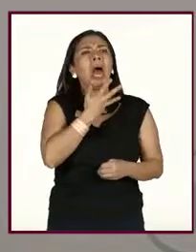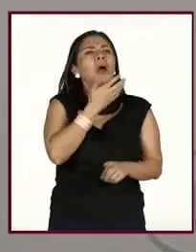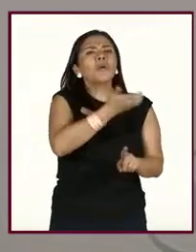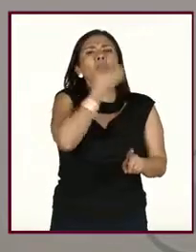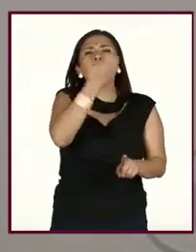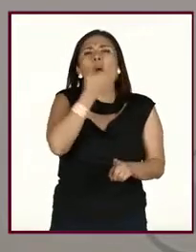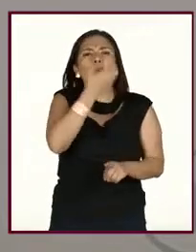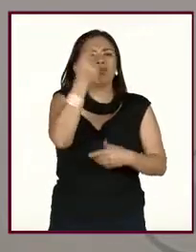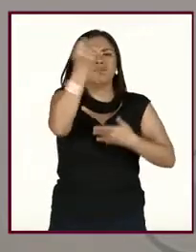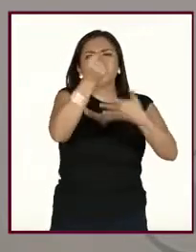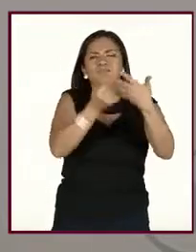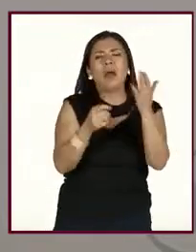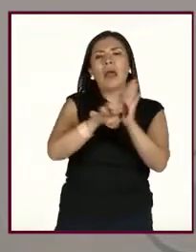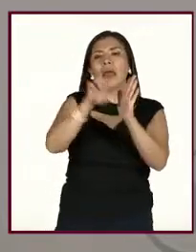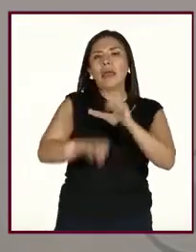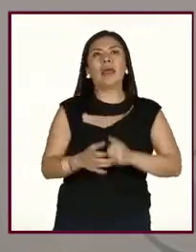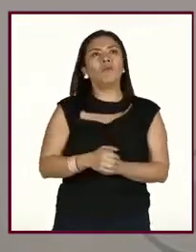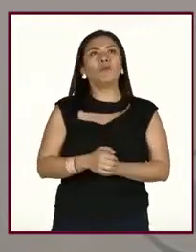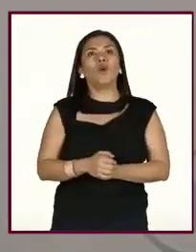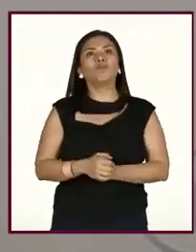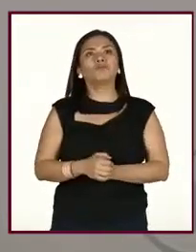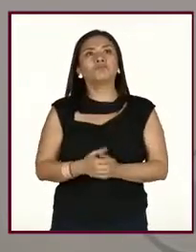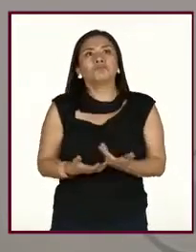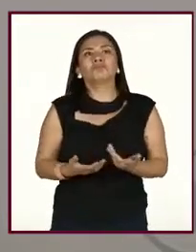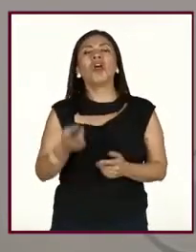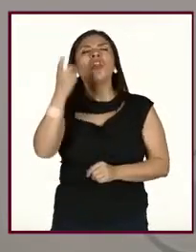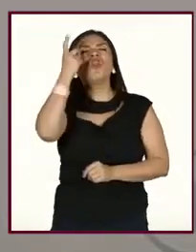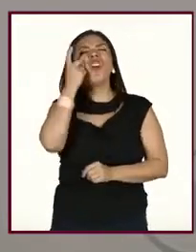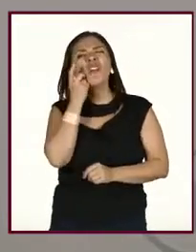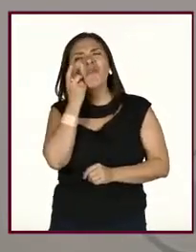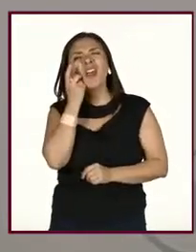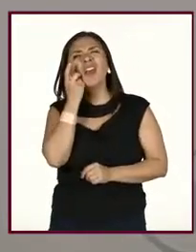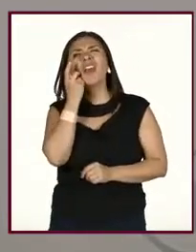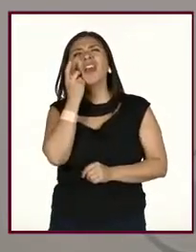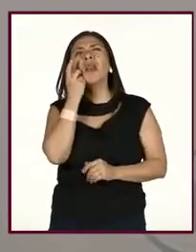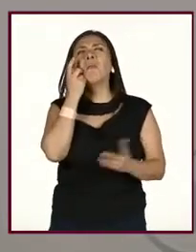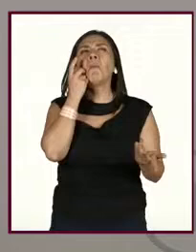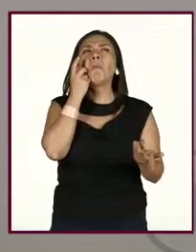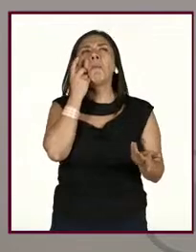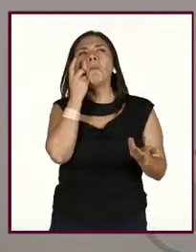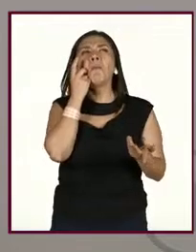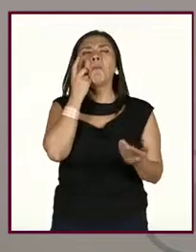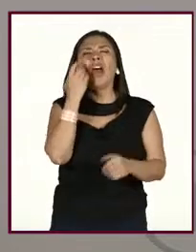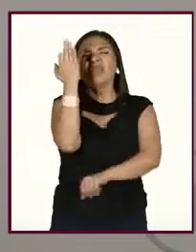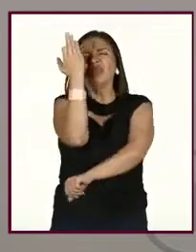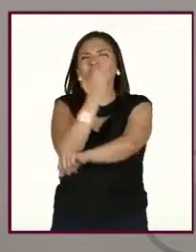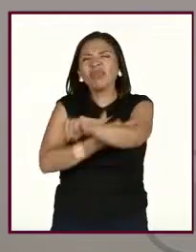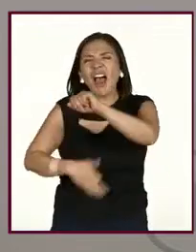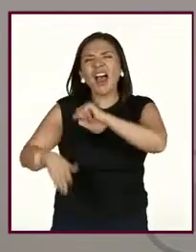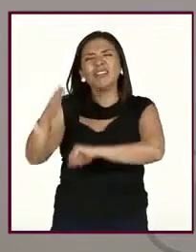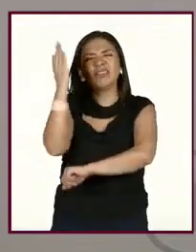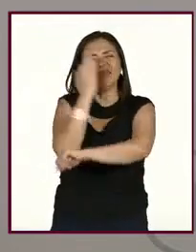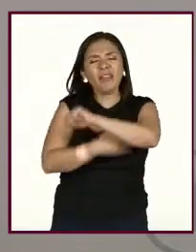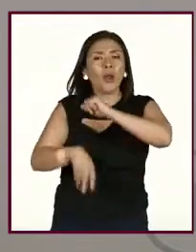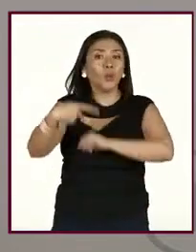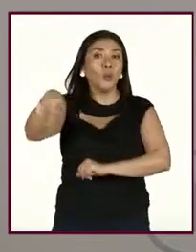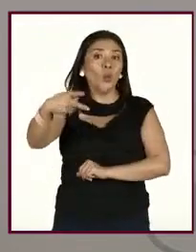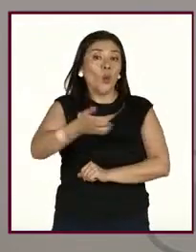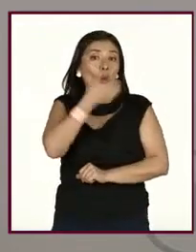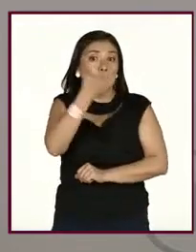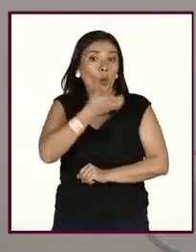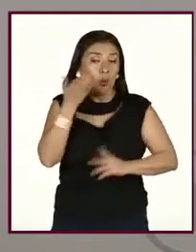alguien un hábito puede ser, no, pues me duermo siempre pasada la medianoche, ¿no? Ya es un hábito.